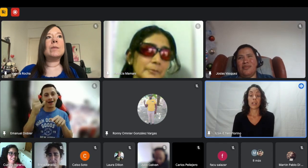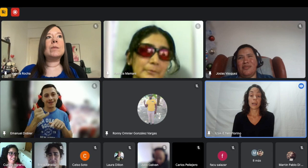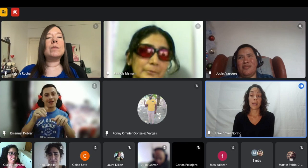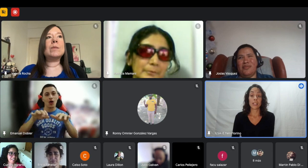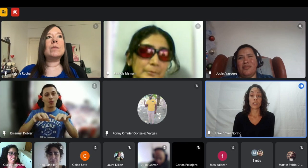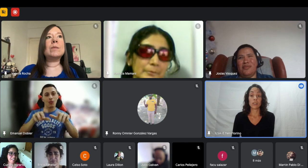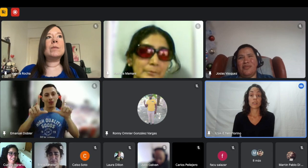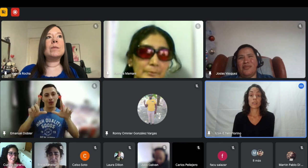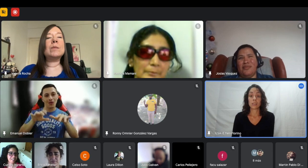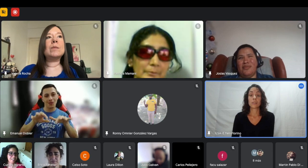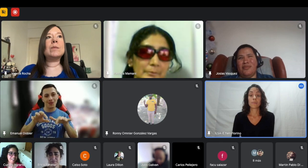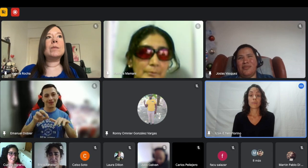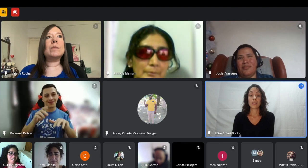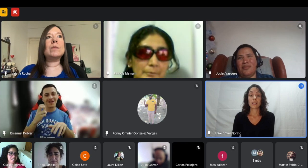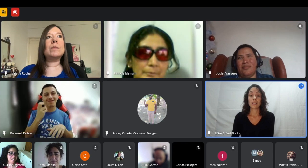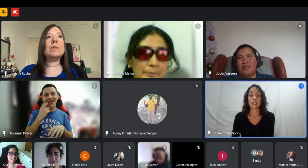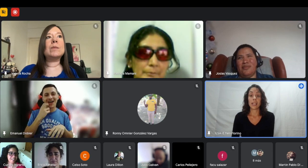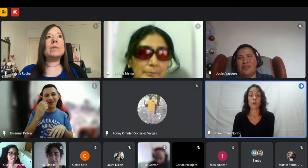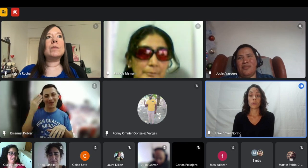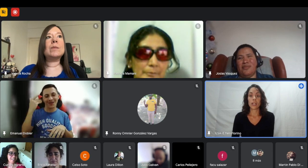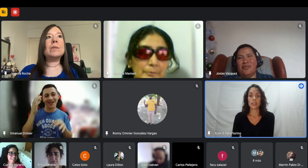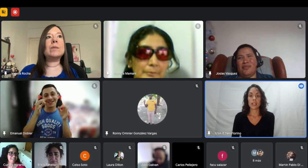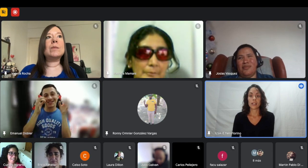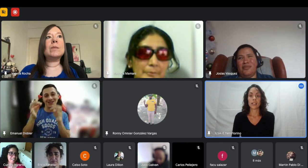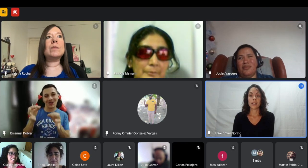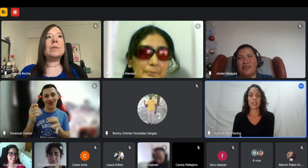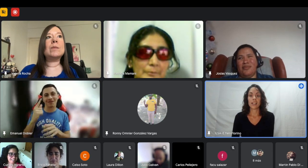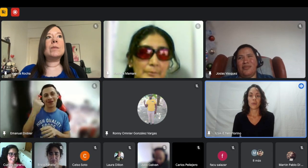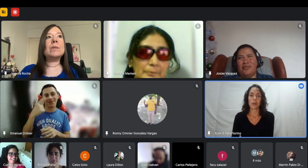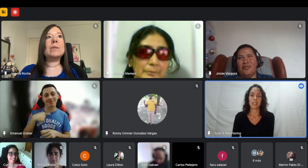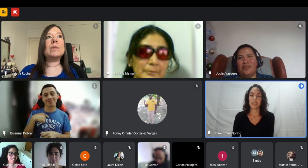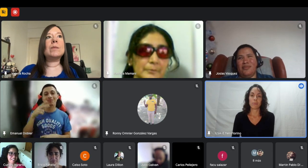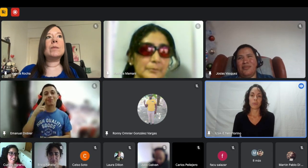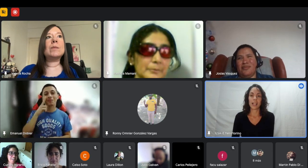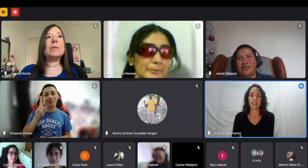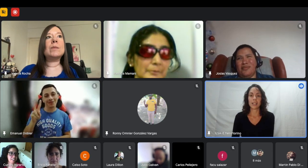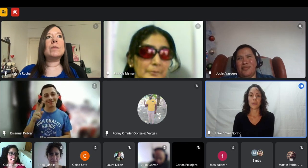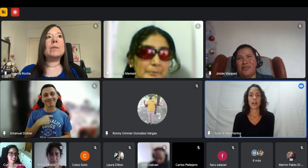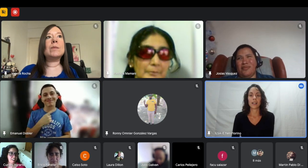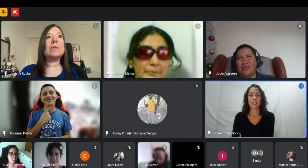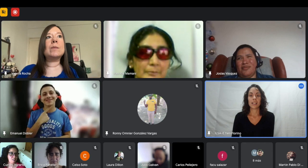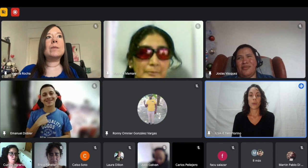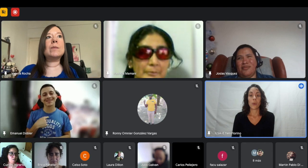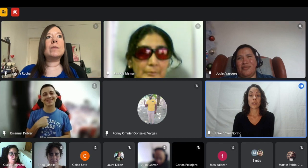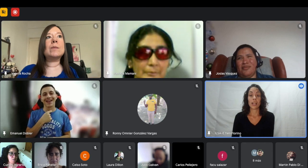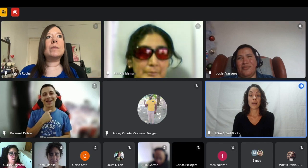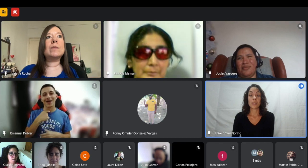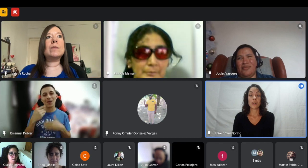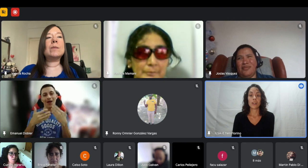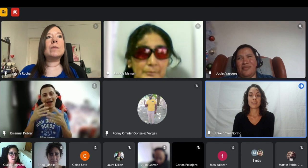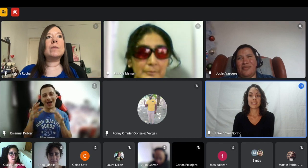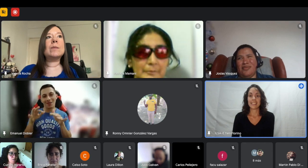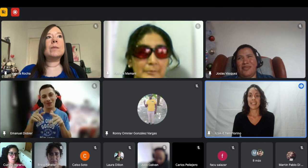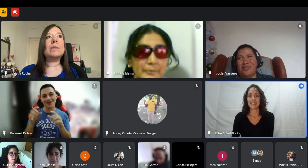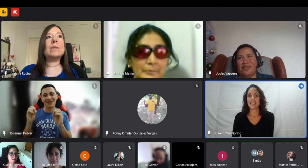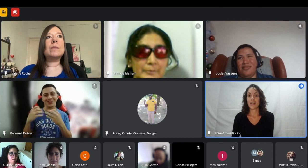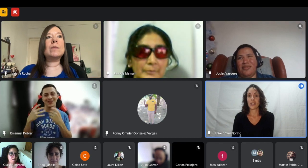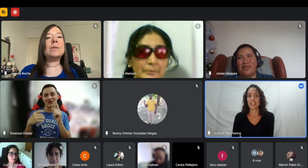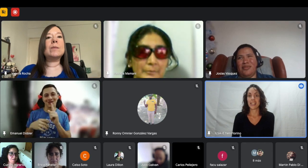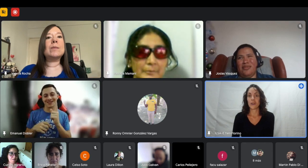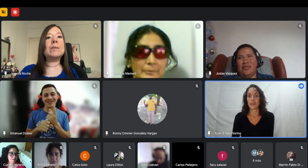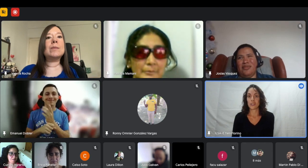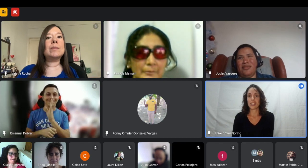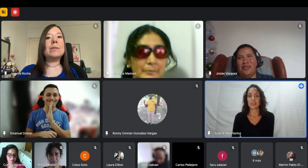pero el hermano tenía computadora una computadora muy antigua y cuando él la vio tenía